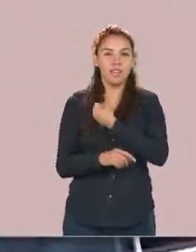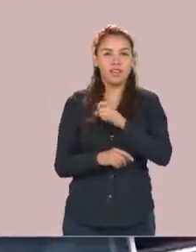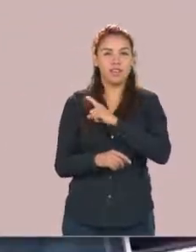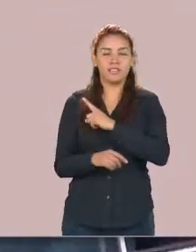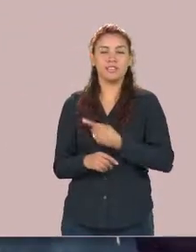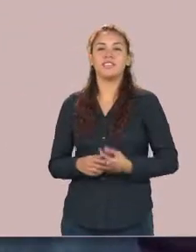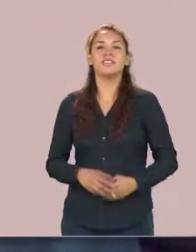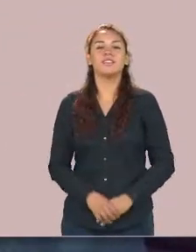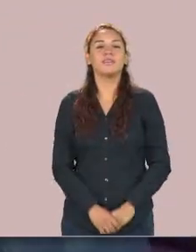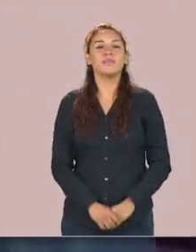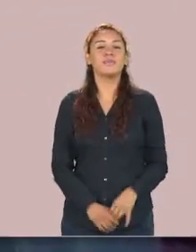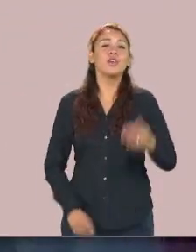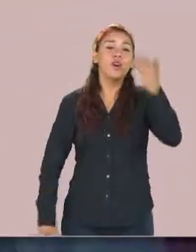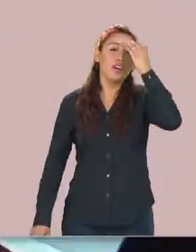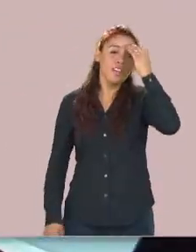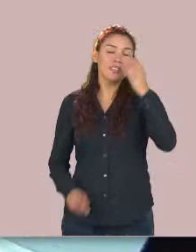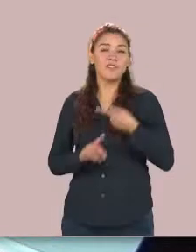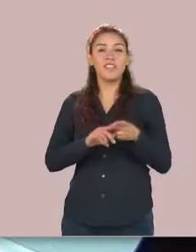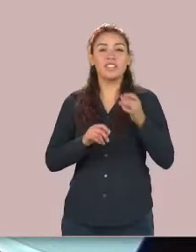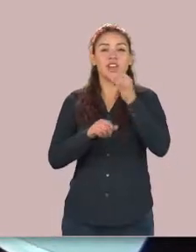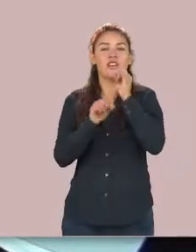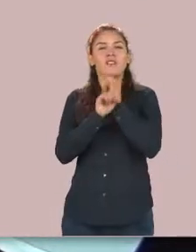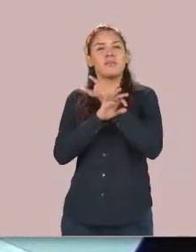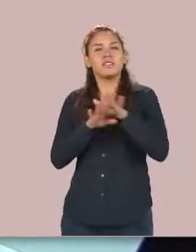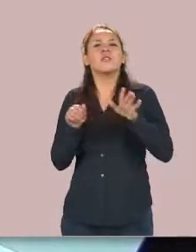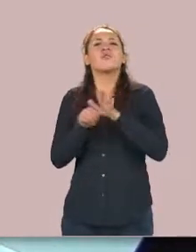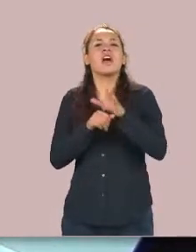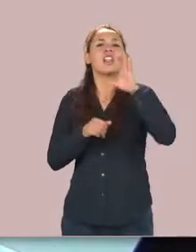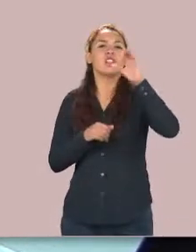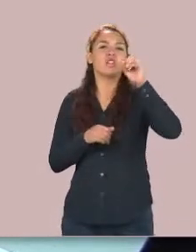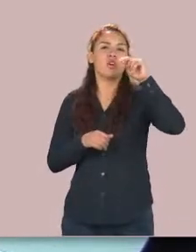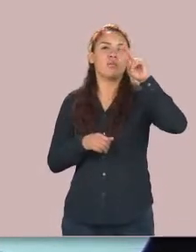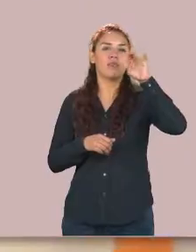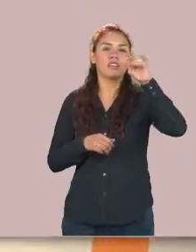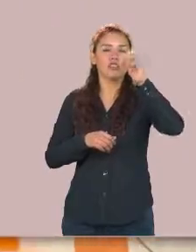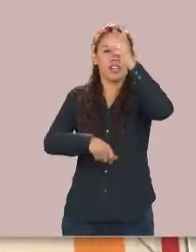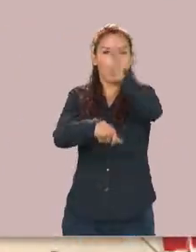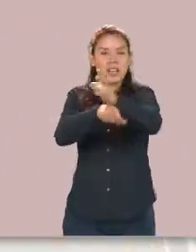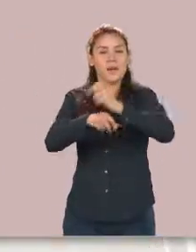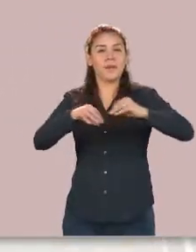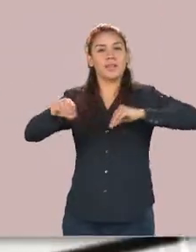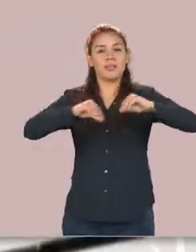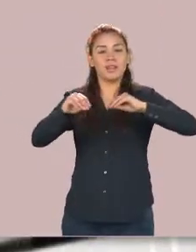Conoce la información sobre las diversas convocatorias de movilidad académica internacional.